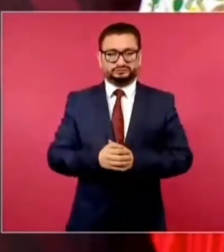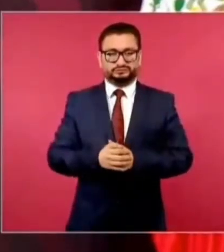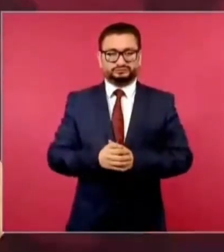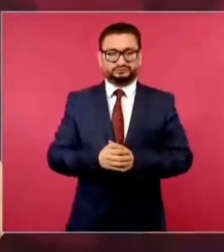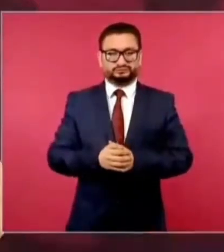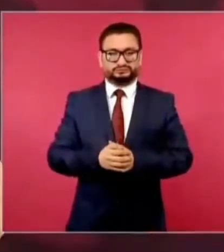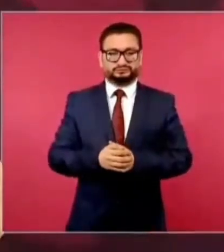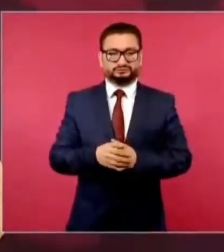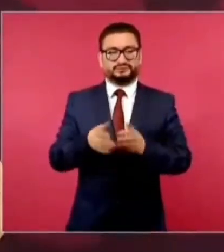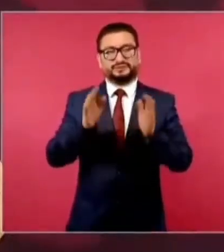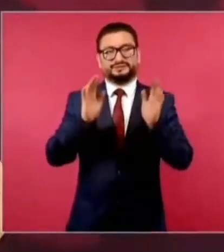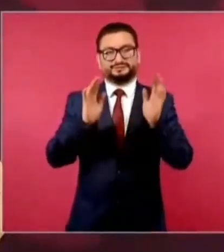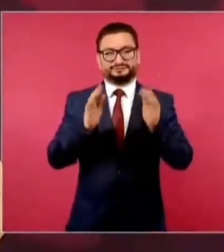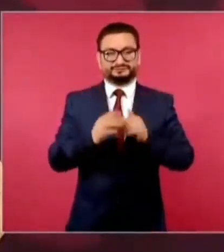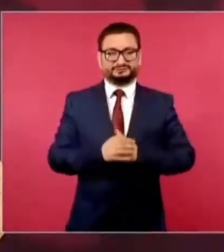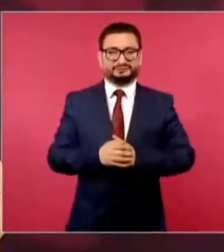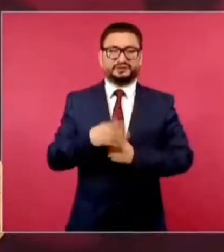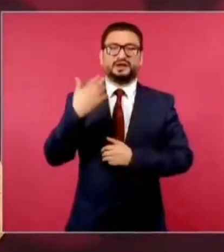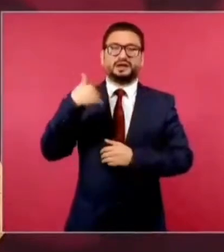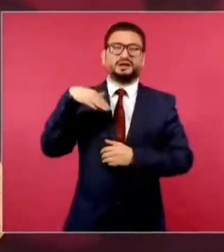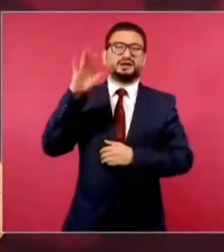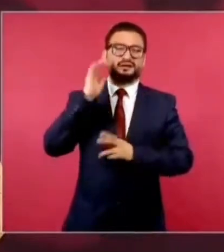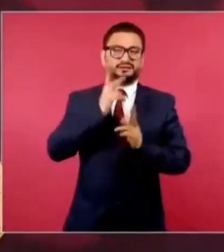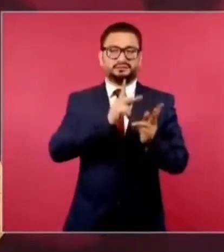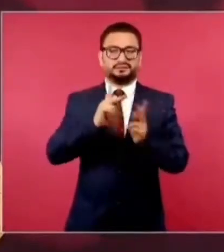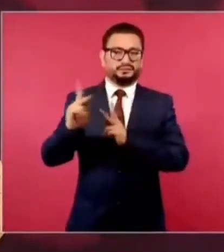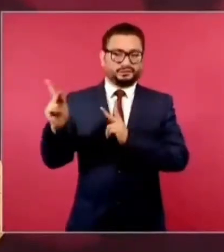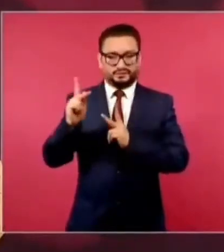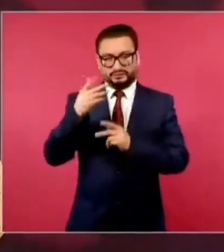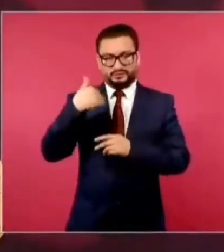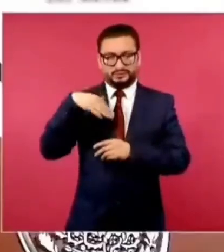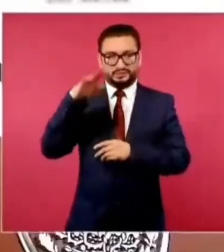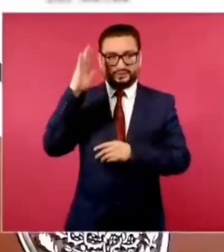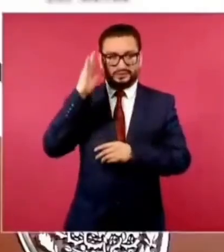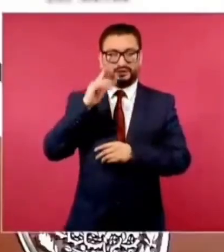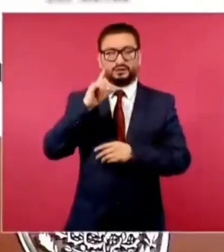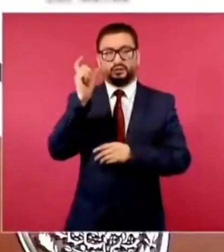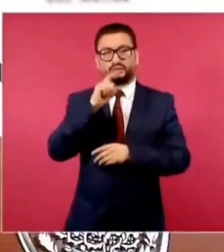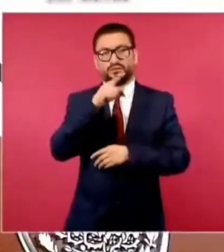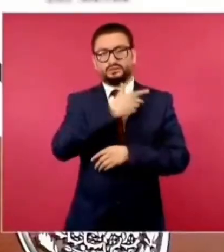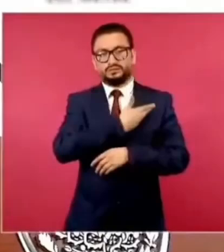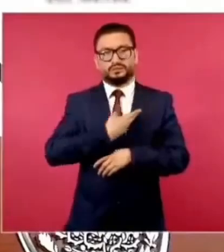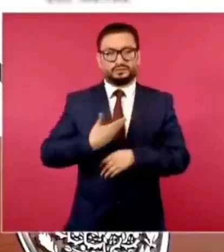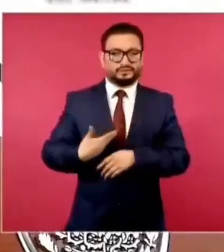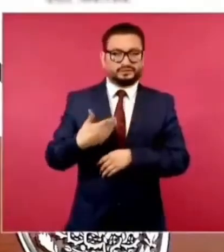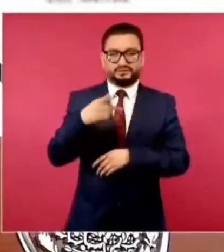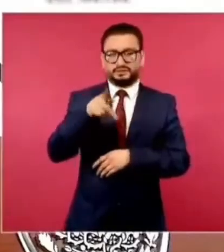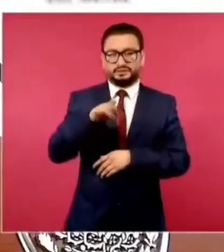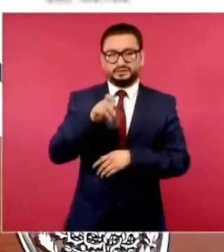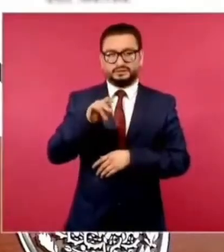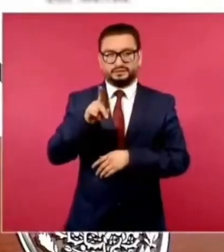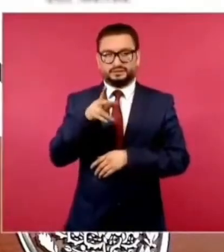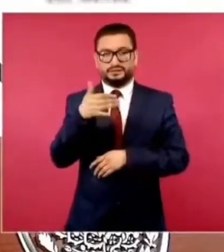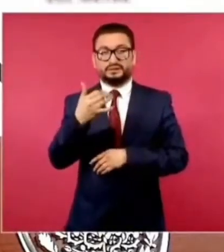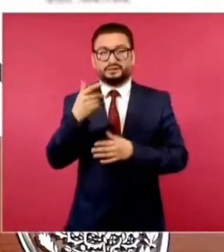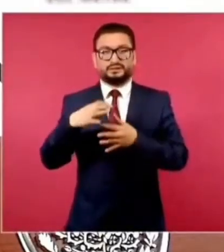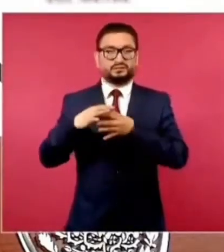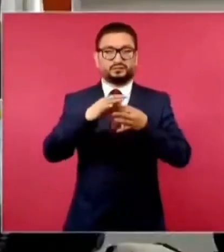Bueno, hubo un plan en la época del presidente Kennedy, la Alianza para el Progreso,